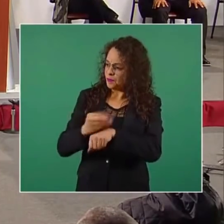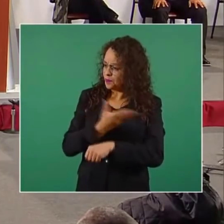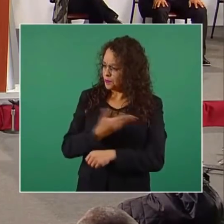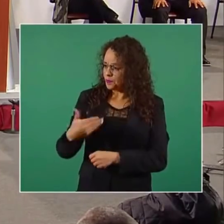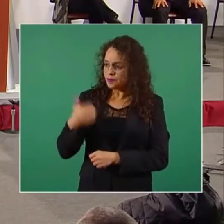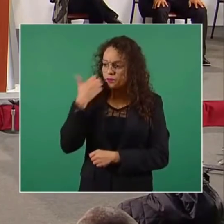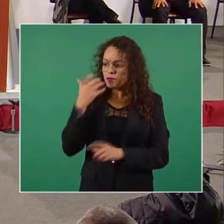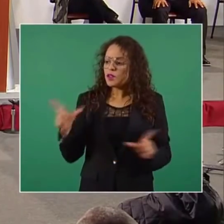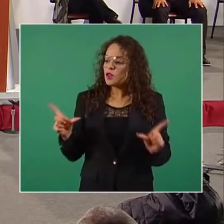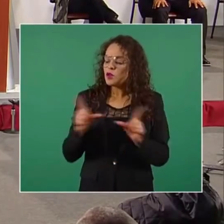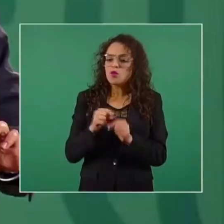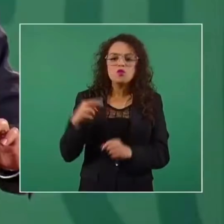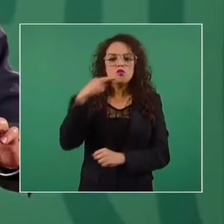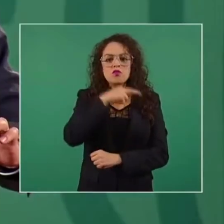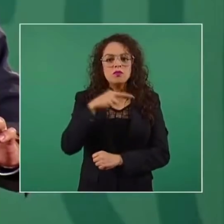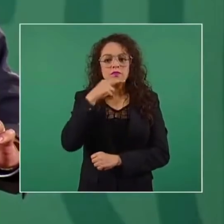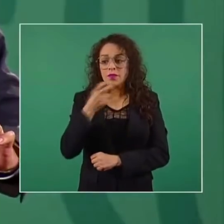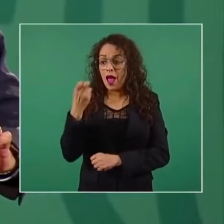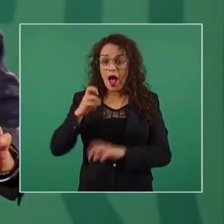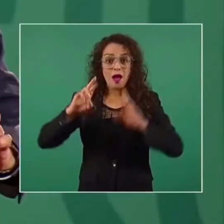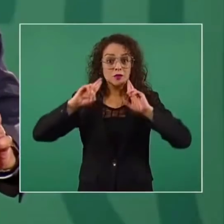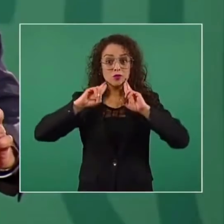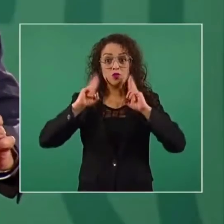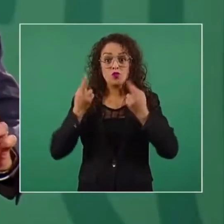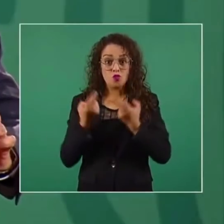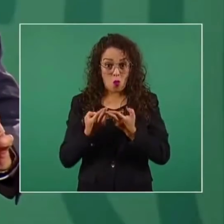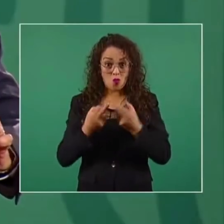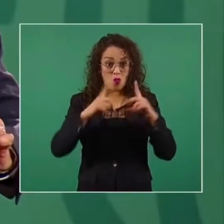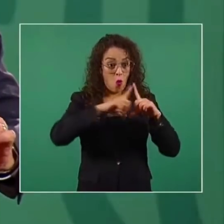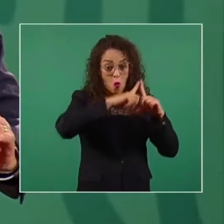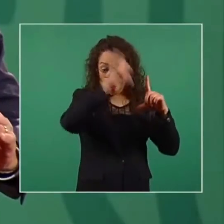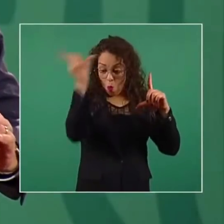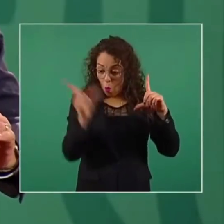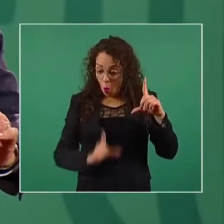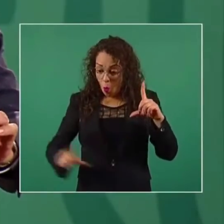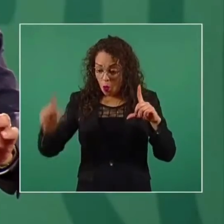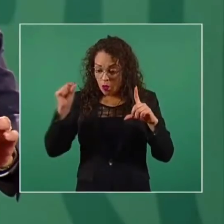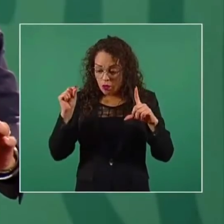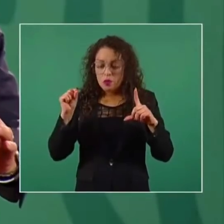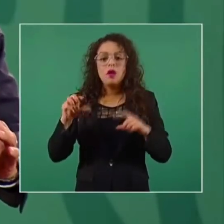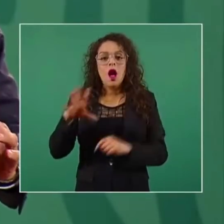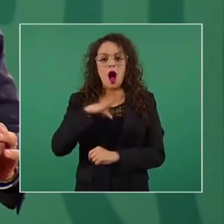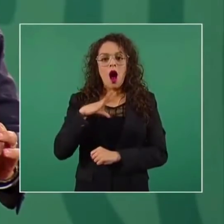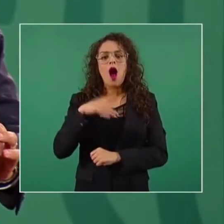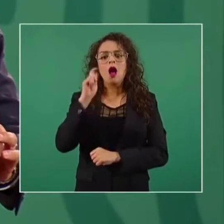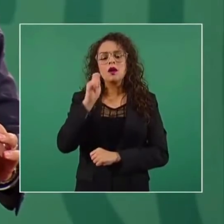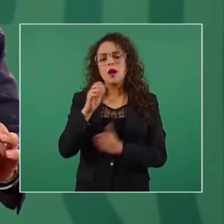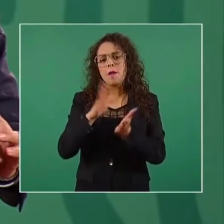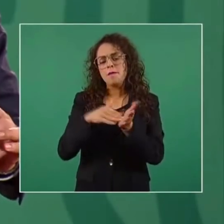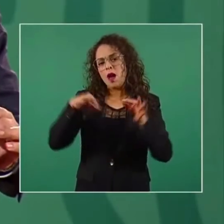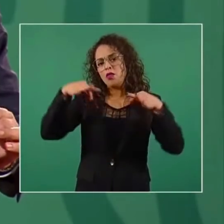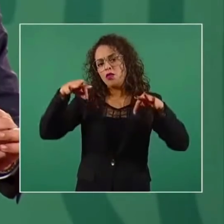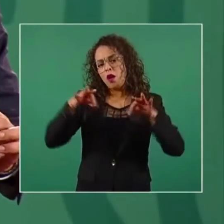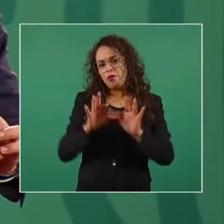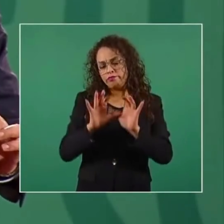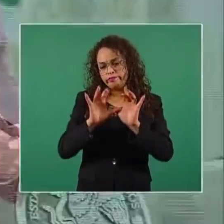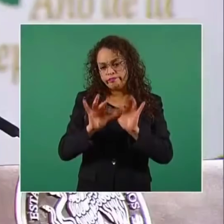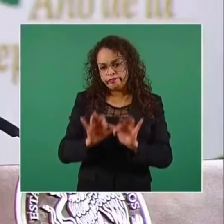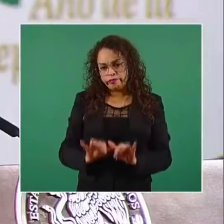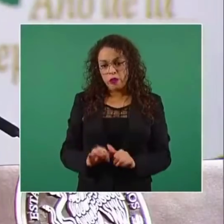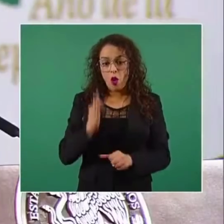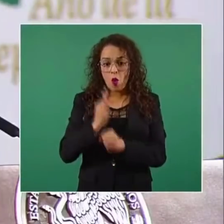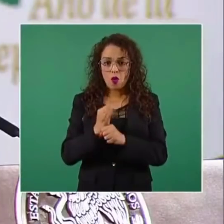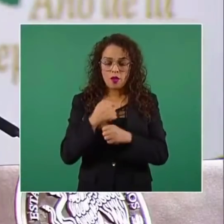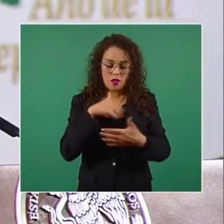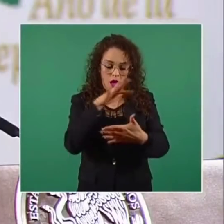reunión nacional, gran reunión nacional, emanó un documento que daré lectura de forma